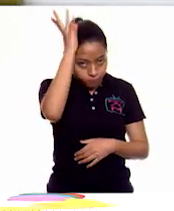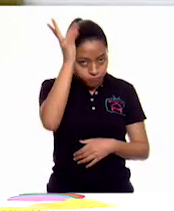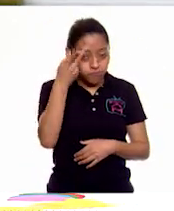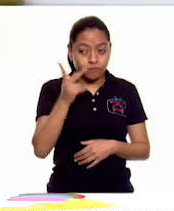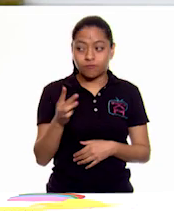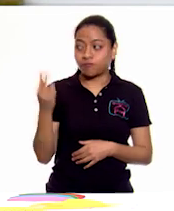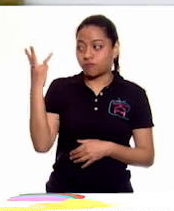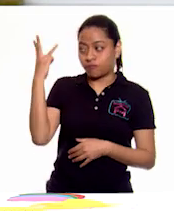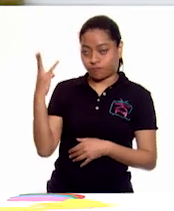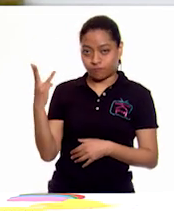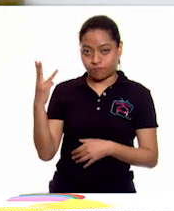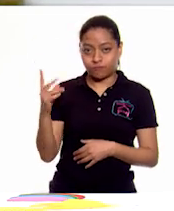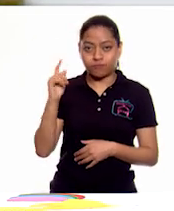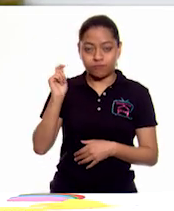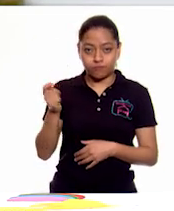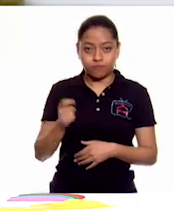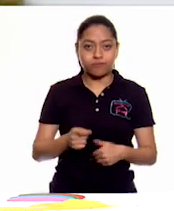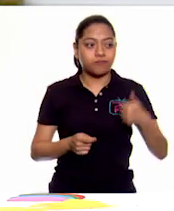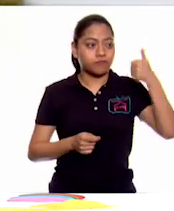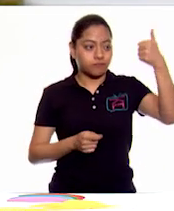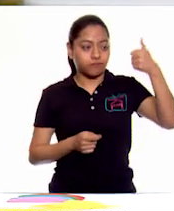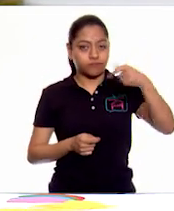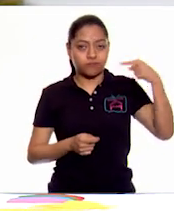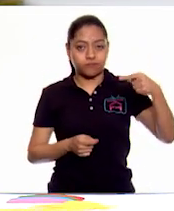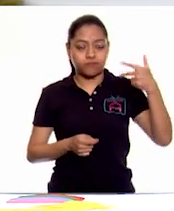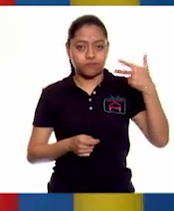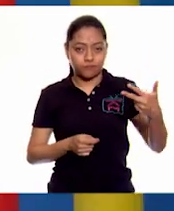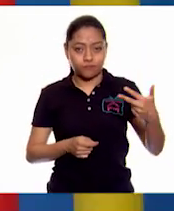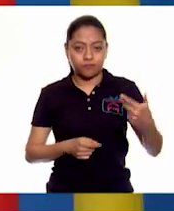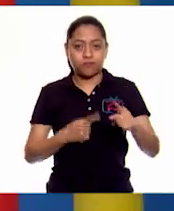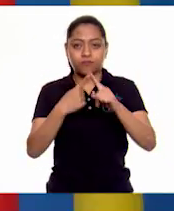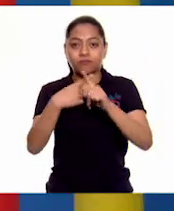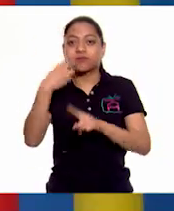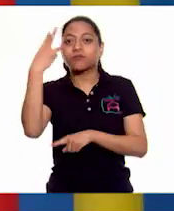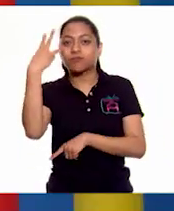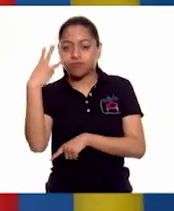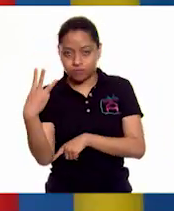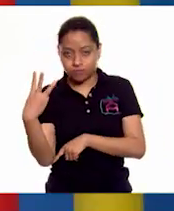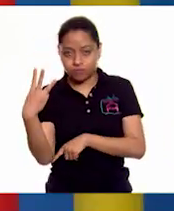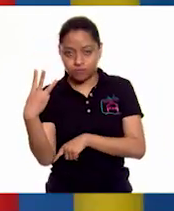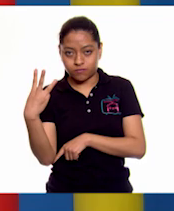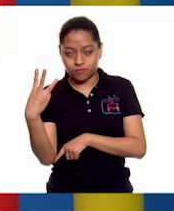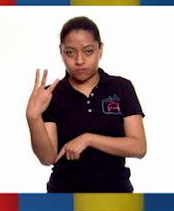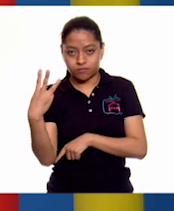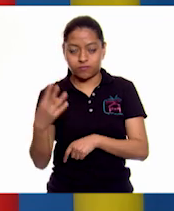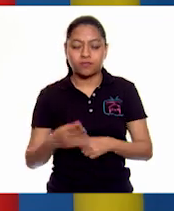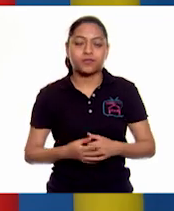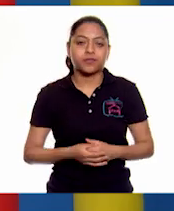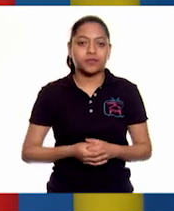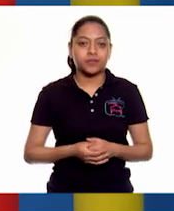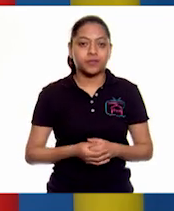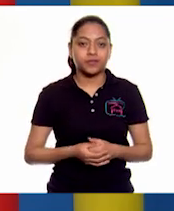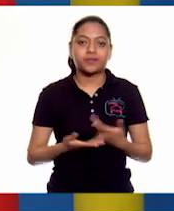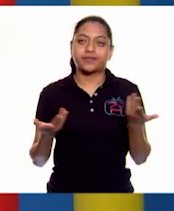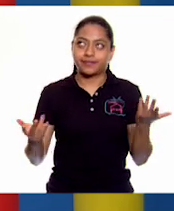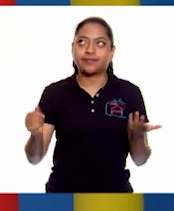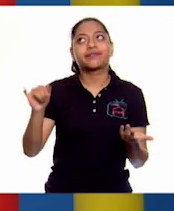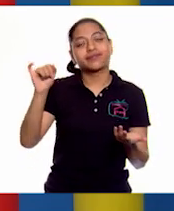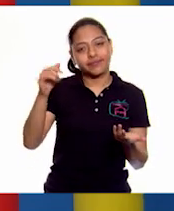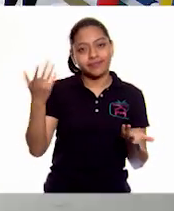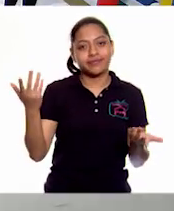ver, entonces, son seis octavos para... podemos multiplicar por tres los seis octavos. Ah,